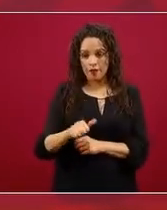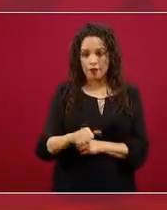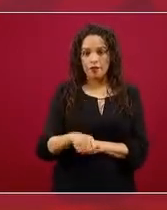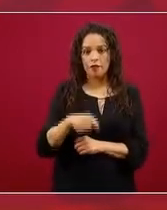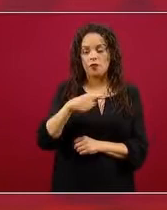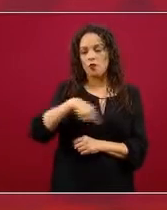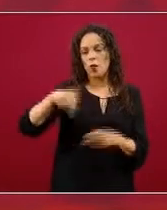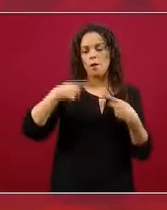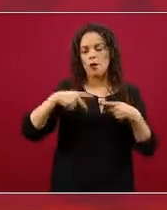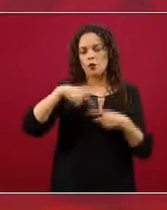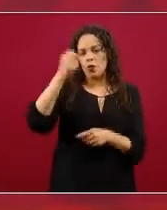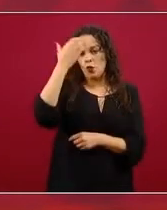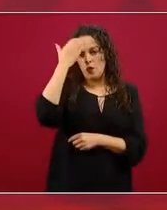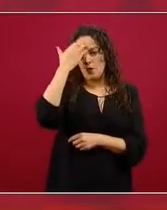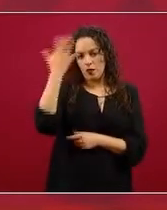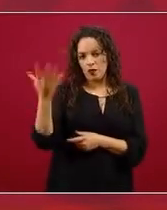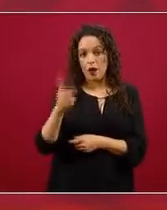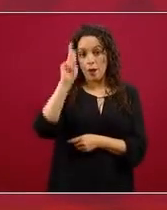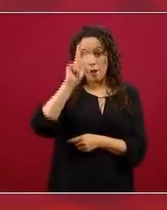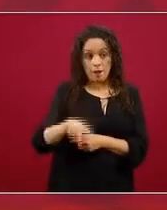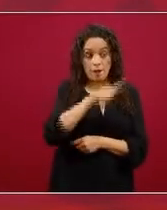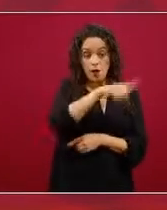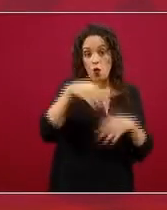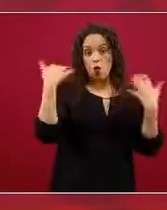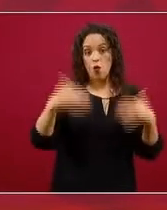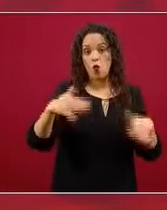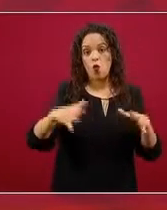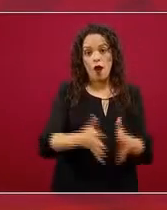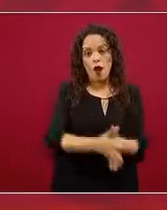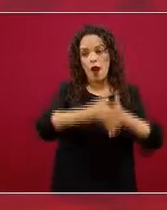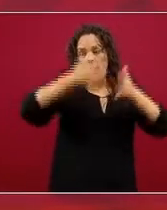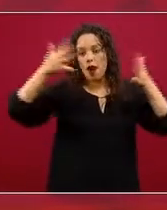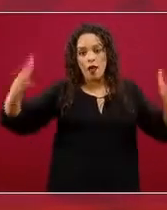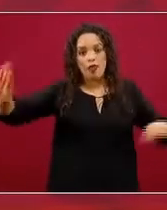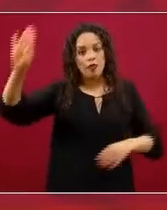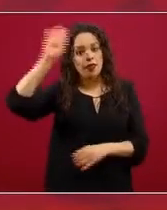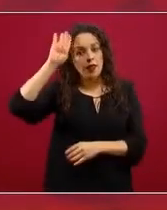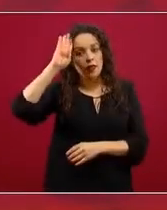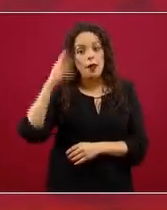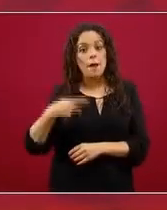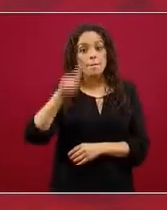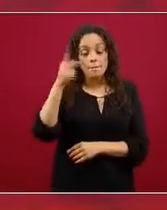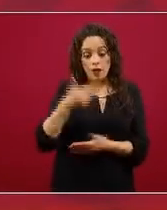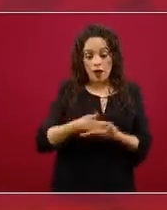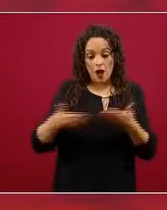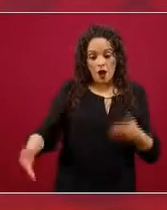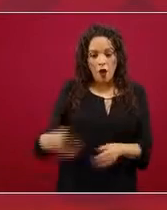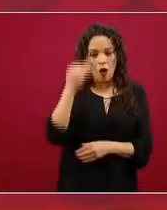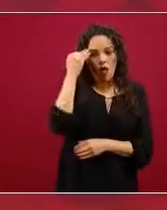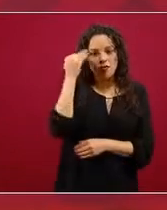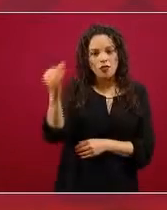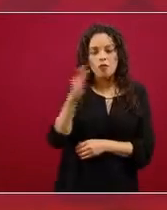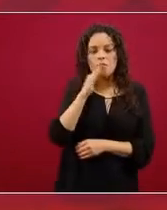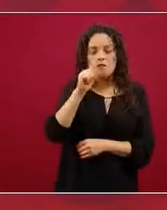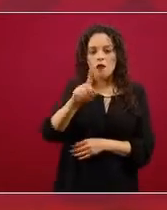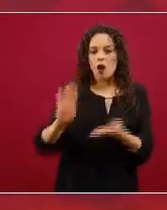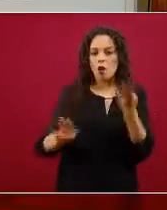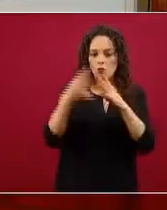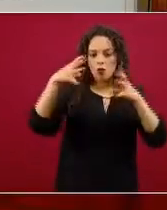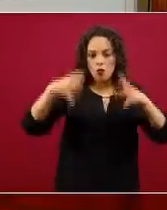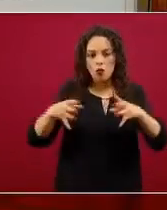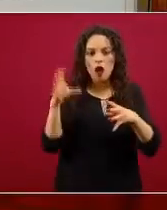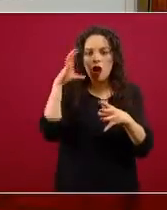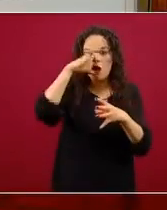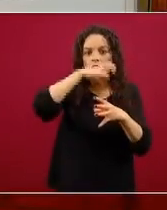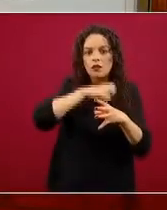la mayoría de las personas, muy, muy extensa, pero que con este fenómeno del calentamiento global, progresivamente